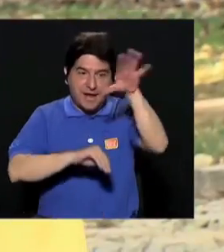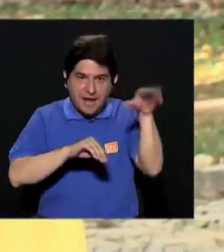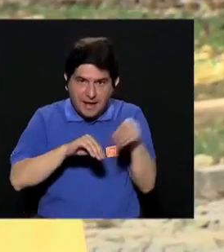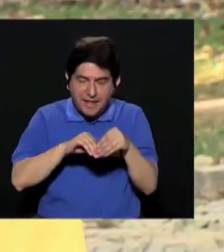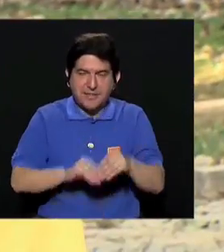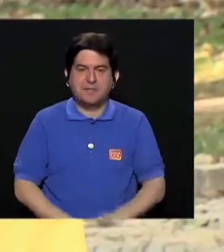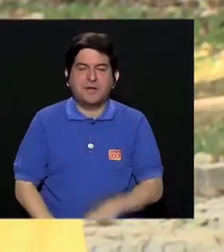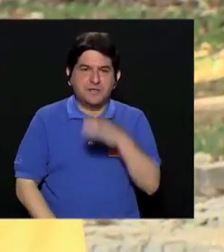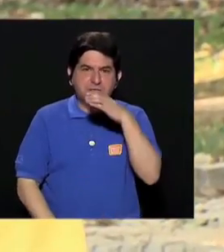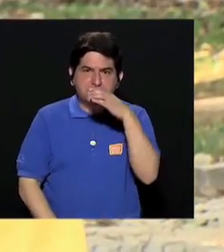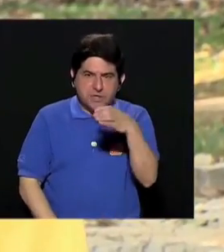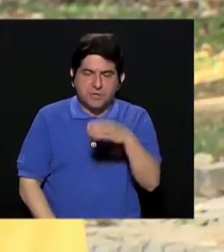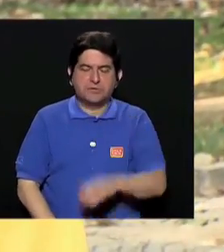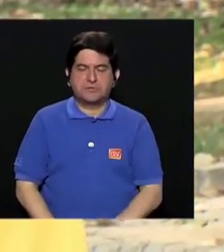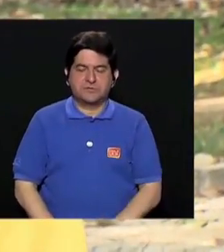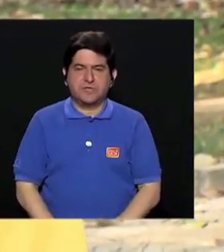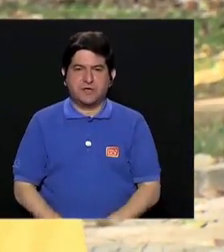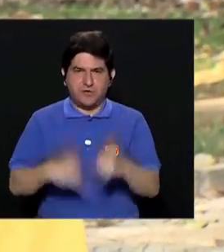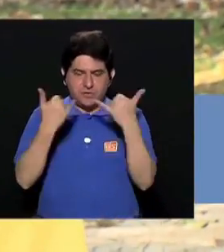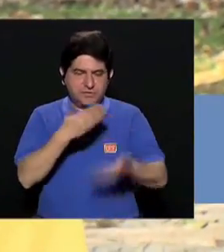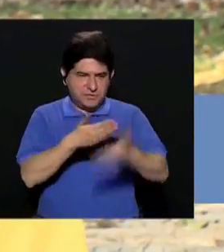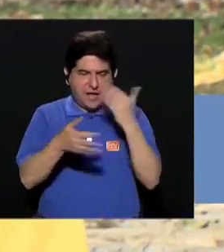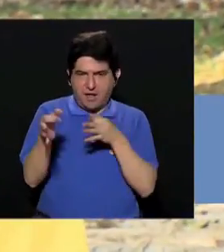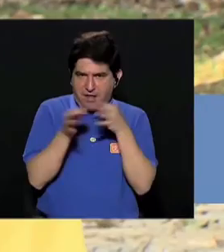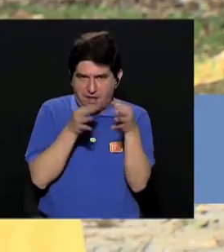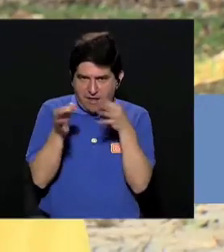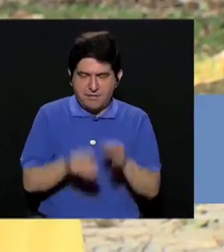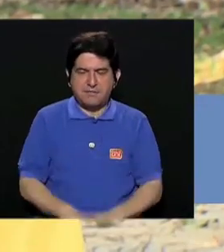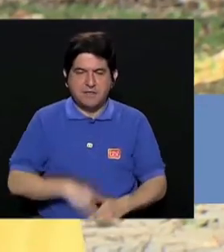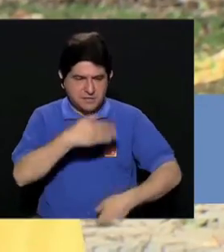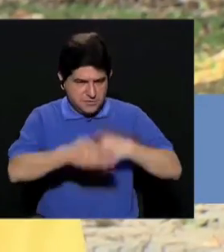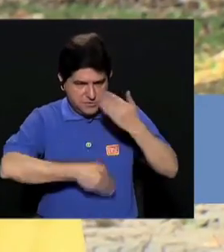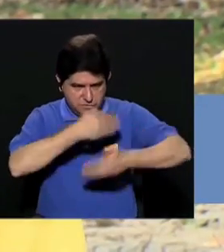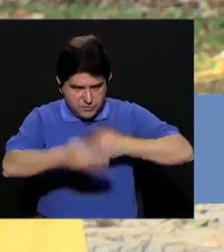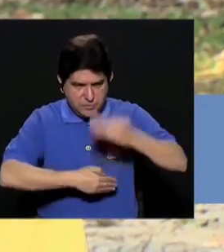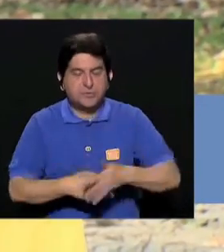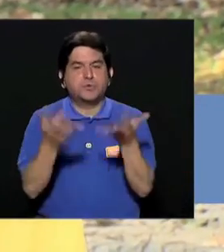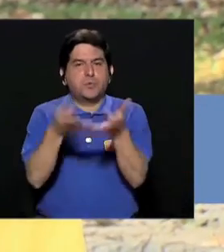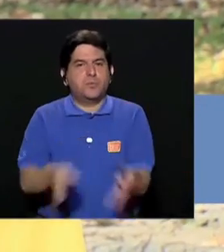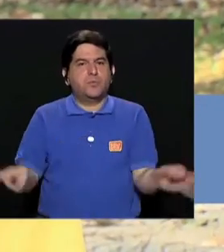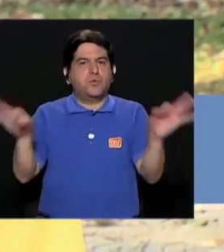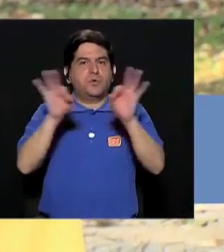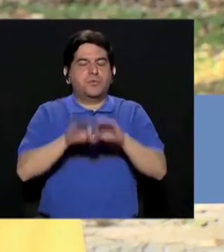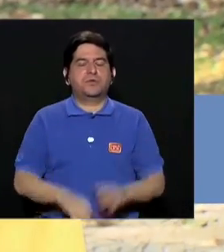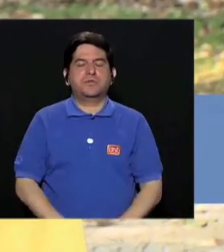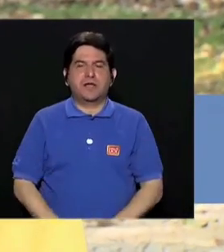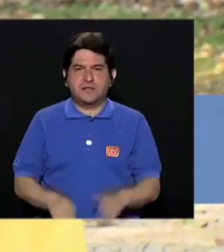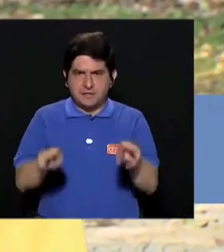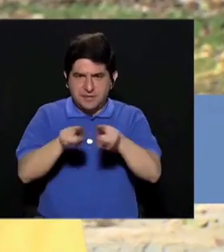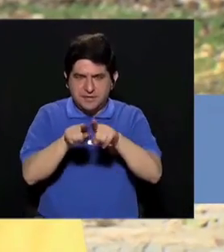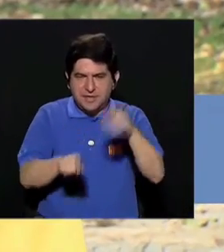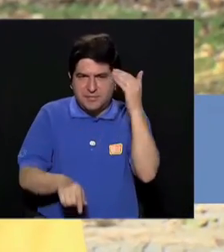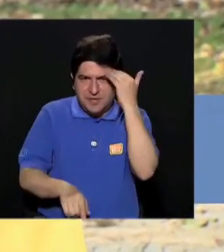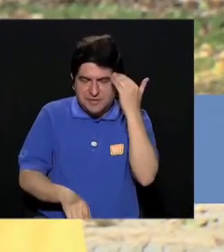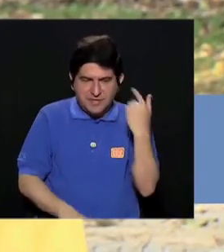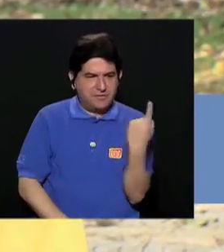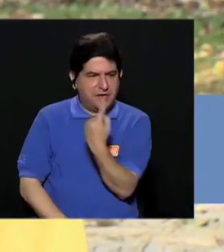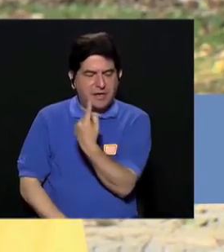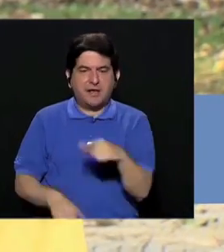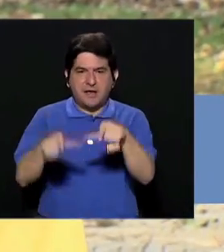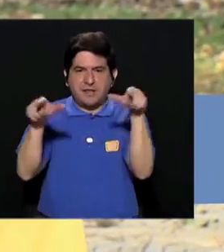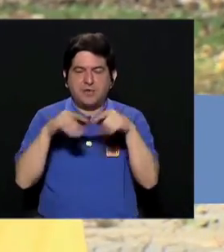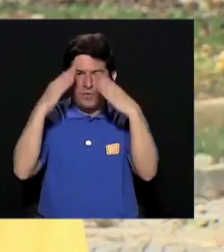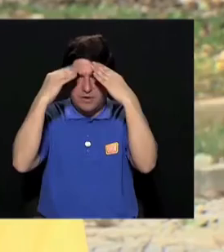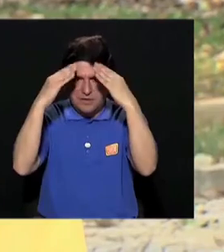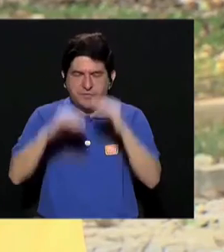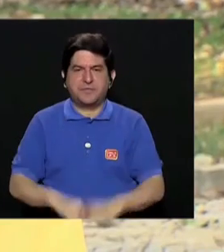Además de seguir las instrucciones que les hemos brindado en todo este proceso, es importante que lean las instrucciones de cada uno de los circuitos